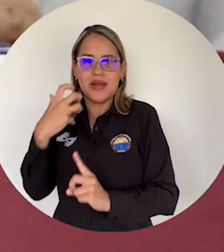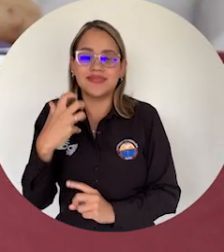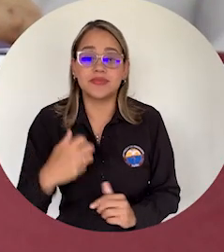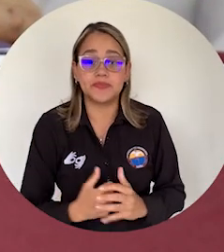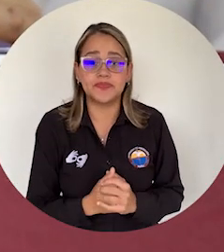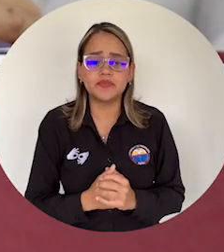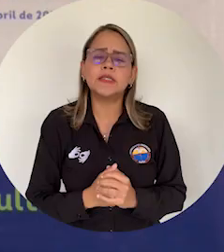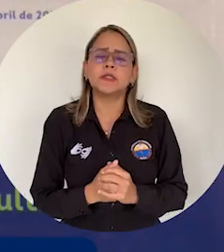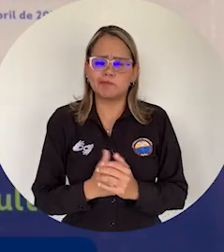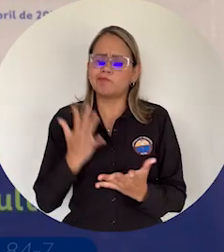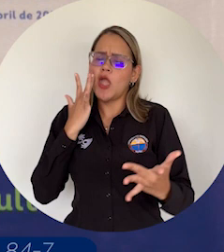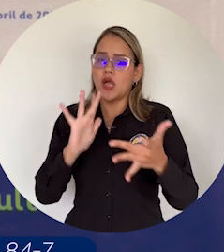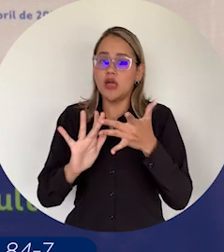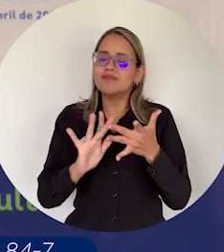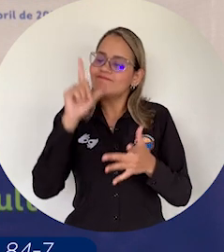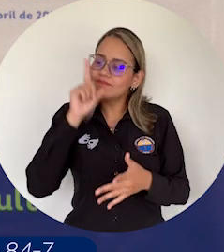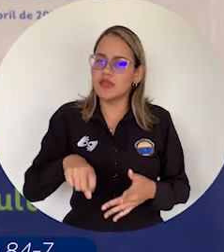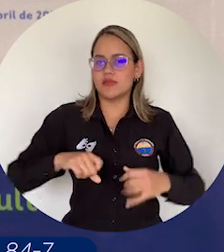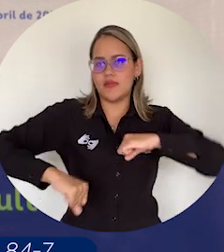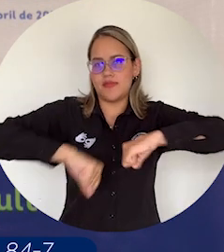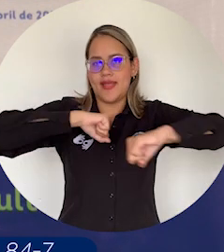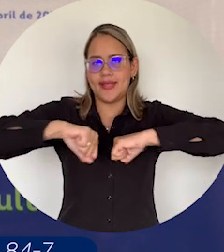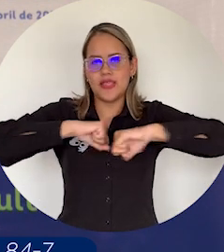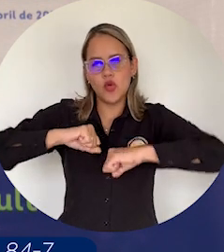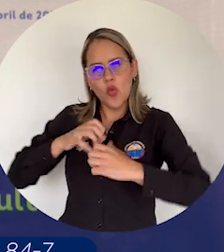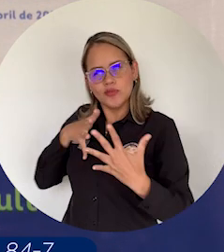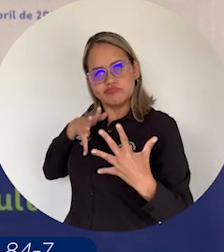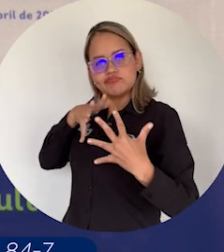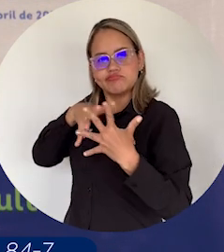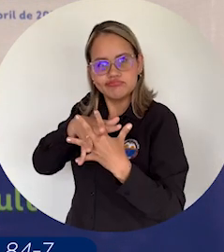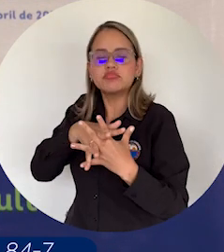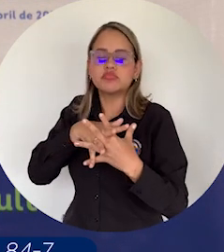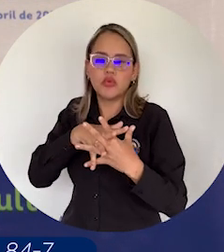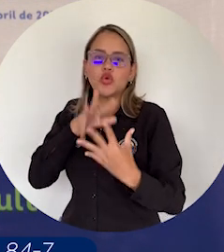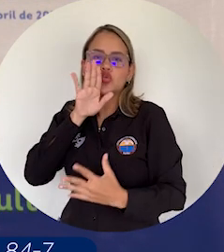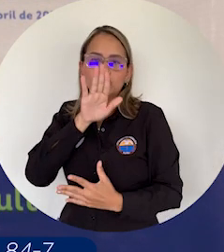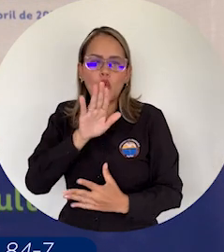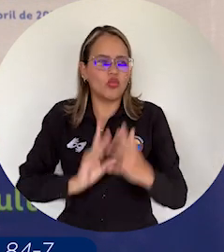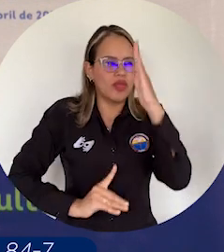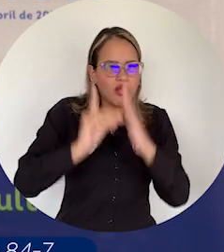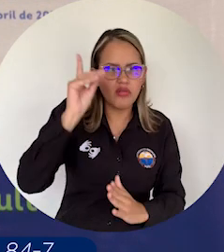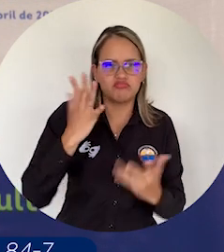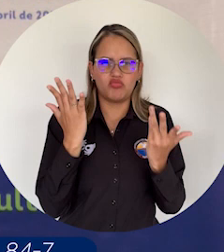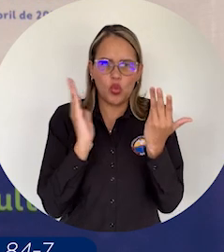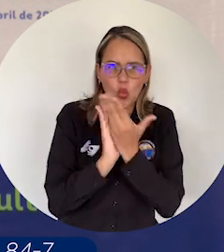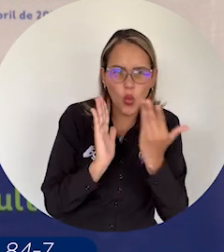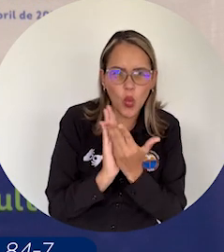pertinente, debemos estar activos, debemos estar a tono con los desarrollos